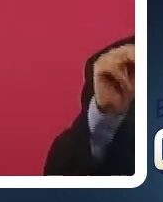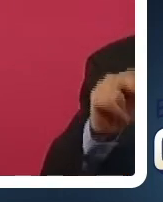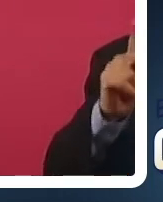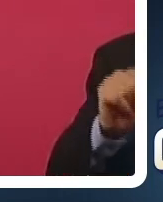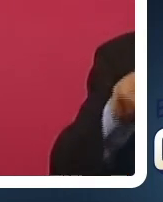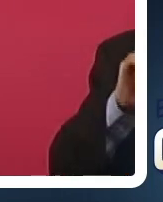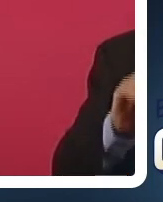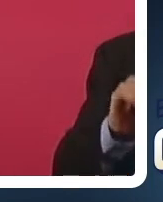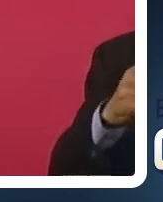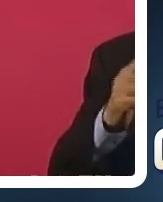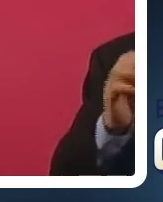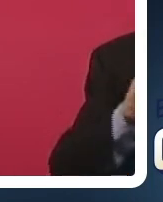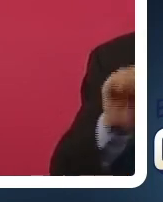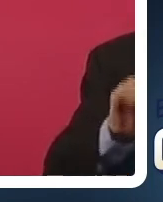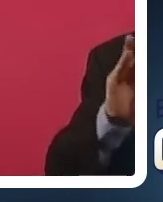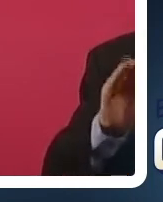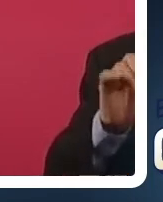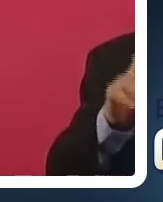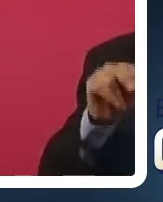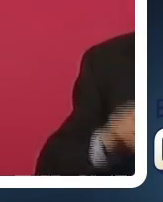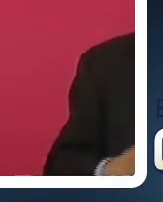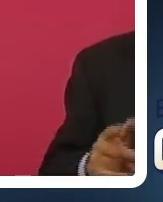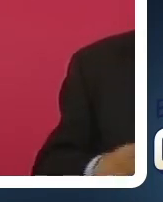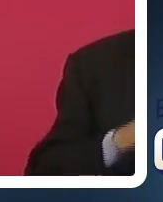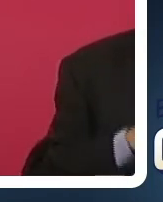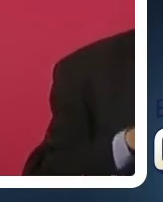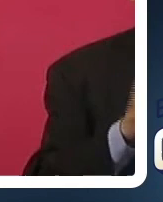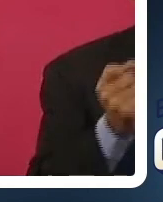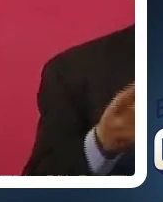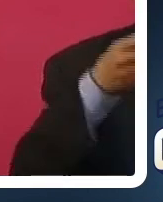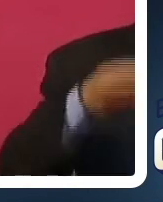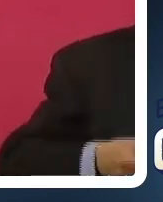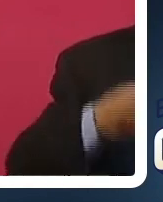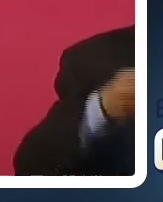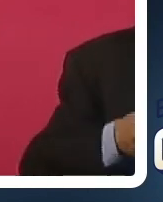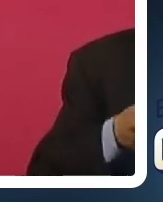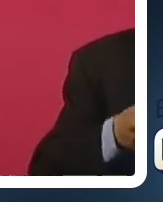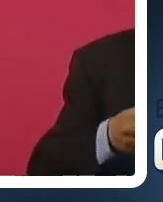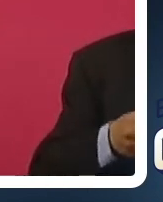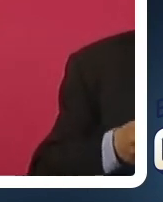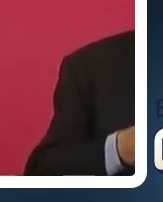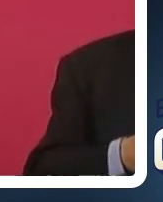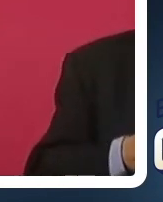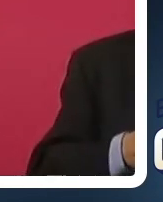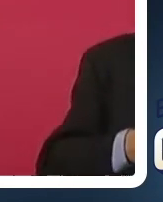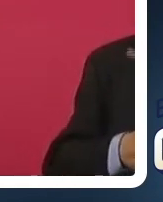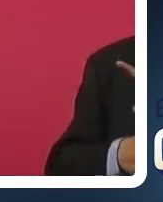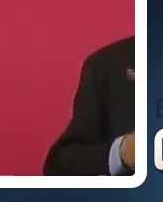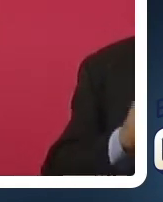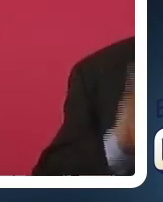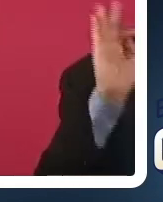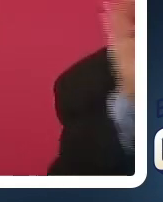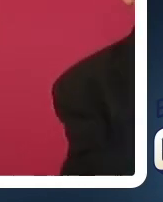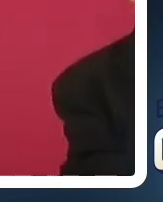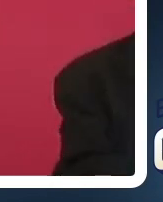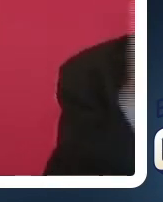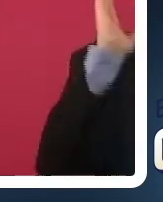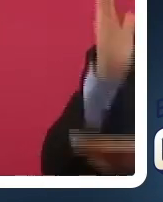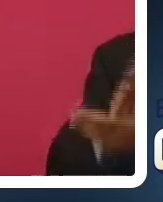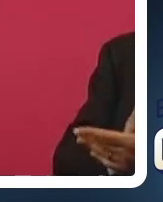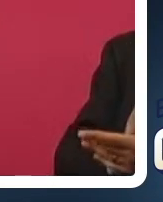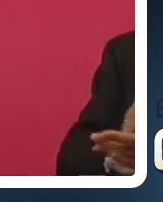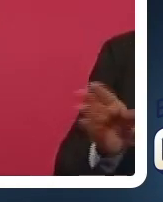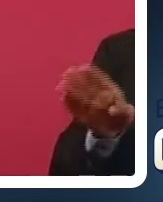los jueces que han concedido amparos en contra de las megas obras o, en el mismo caso, de cabeza de vaca.